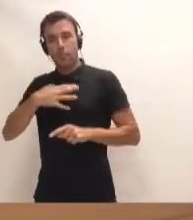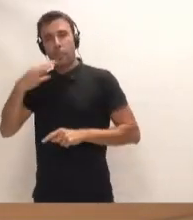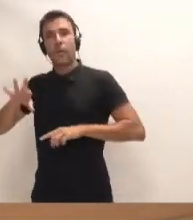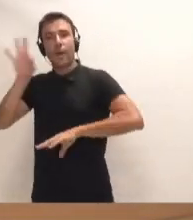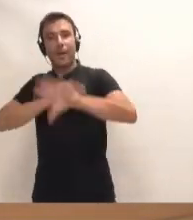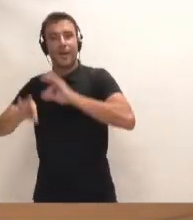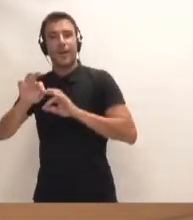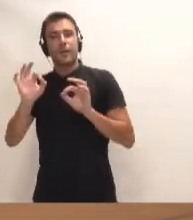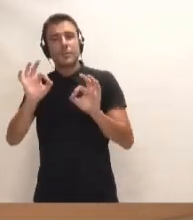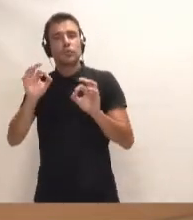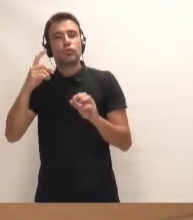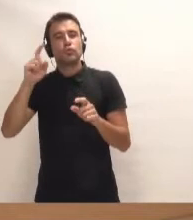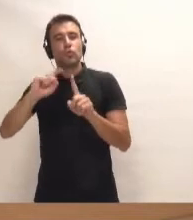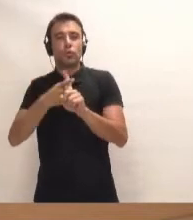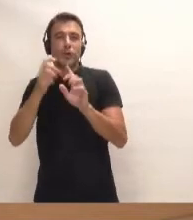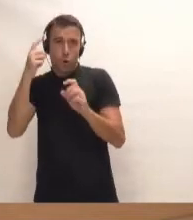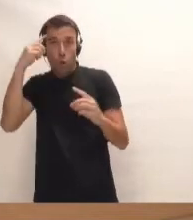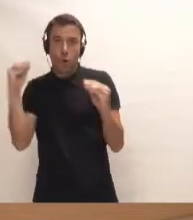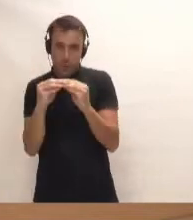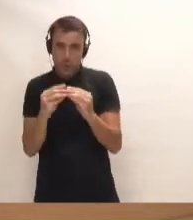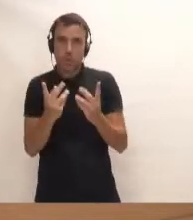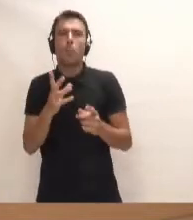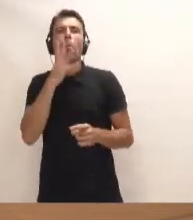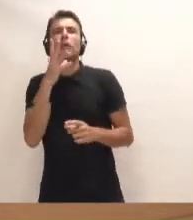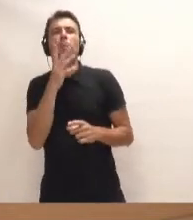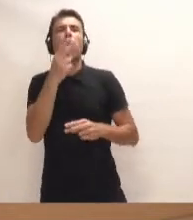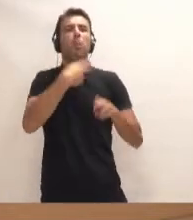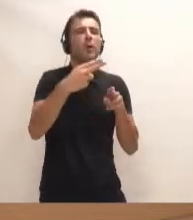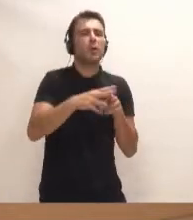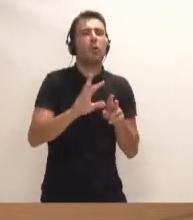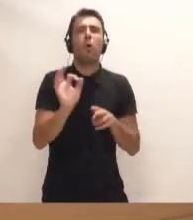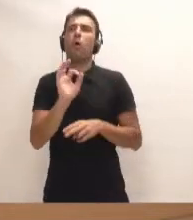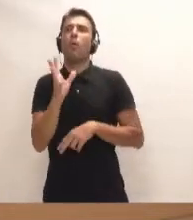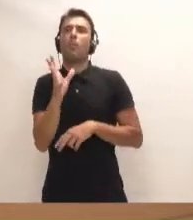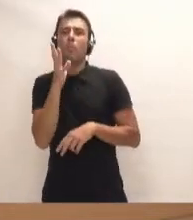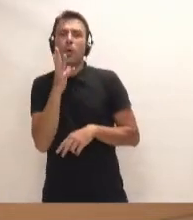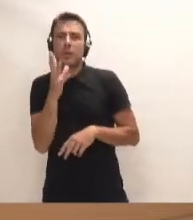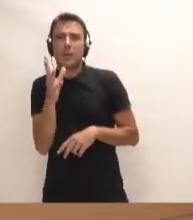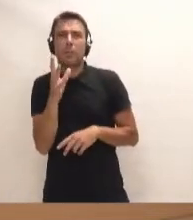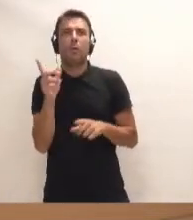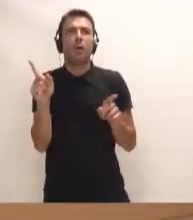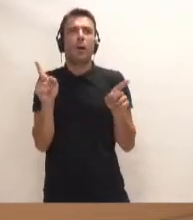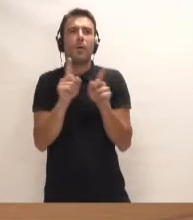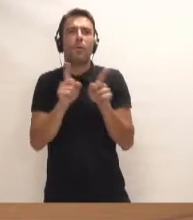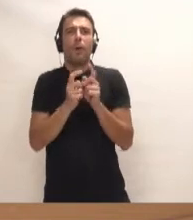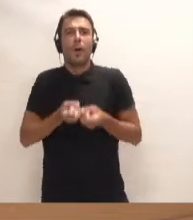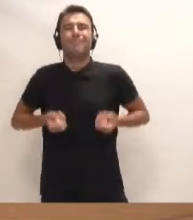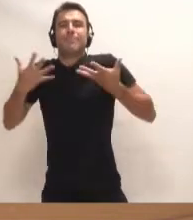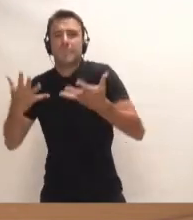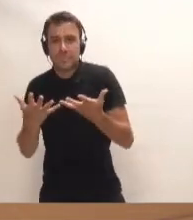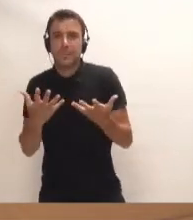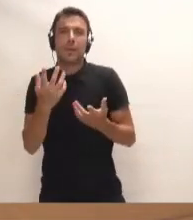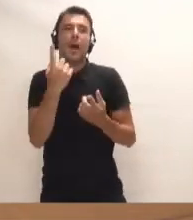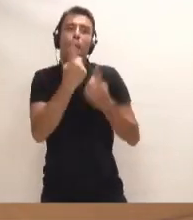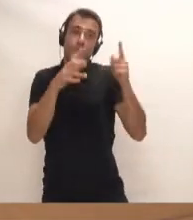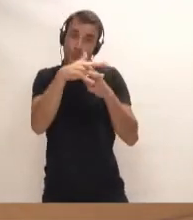coherencia. No por motivos políticos ni por motivos viscerales, como se podría también llegar a decir en algunos de